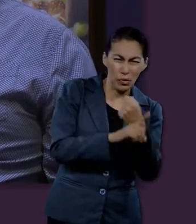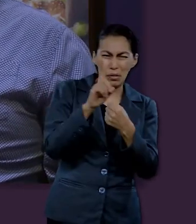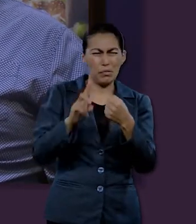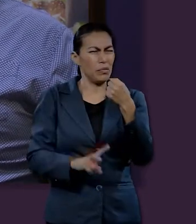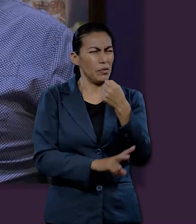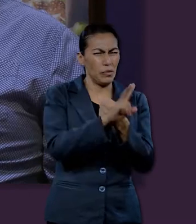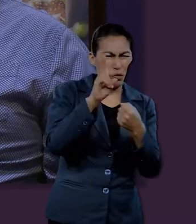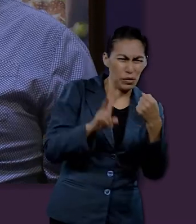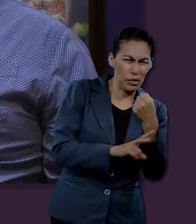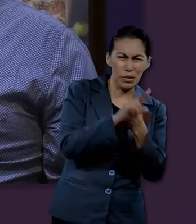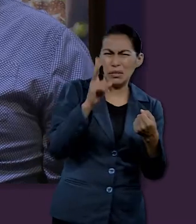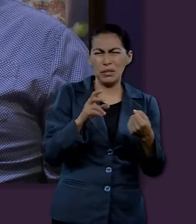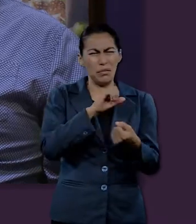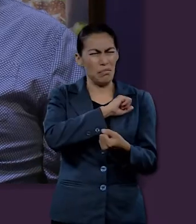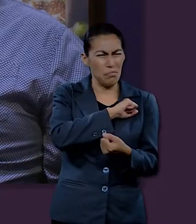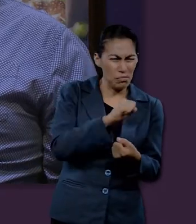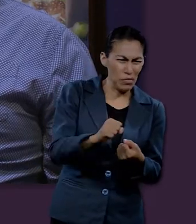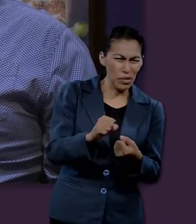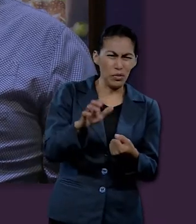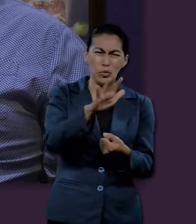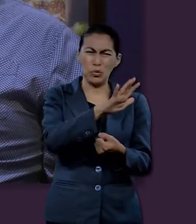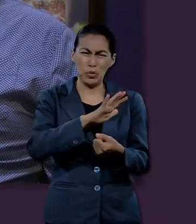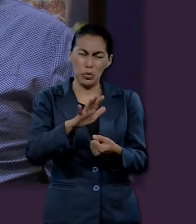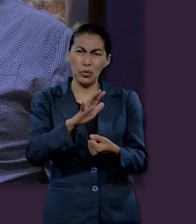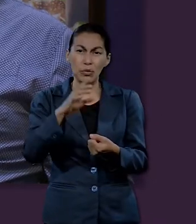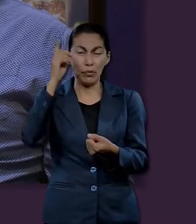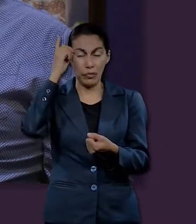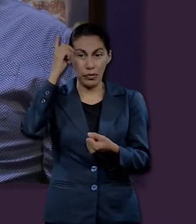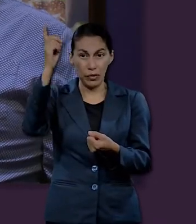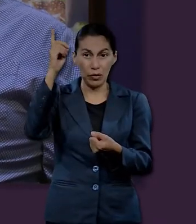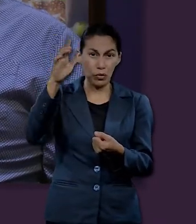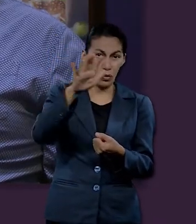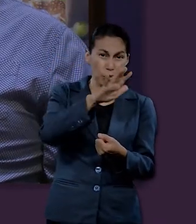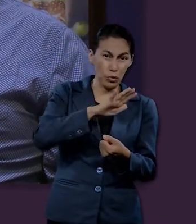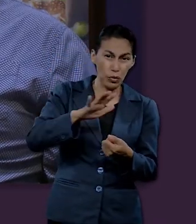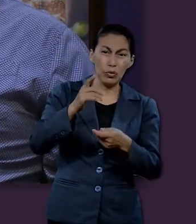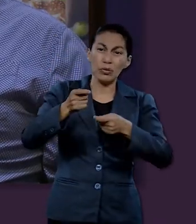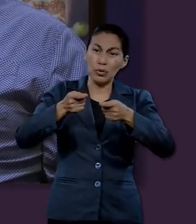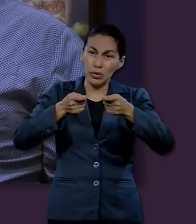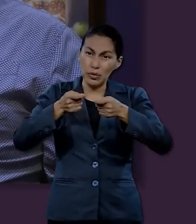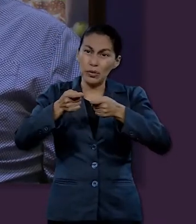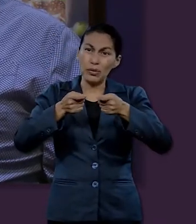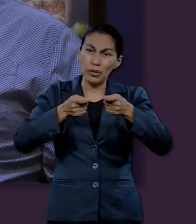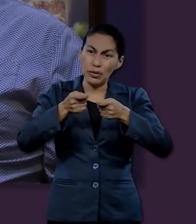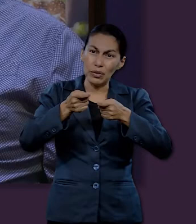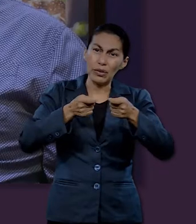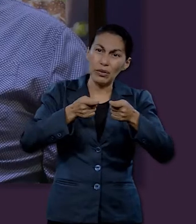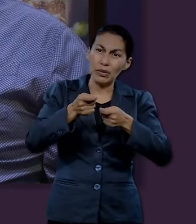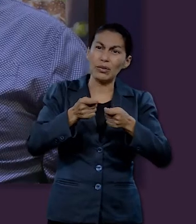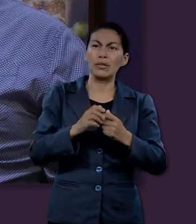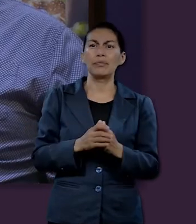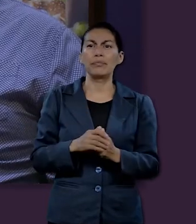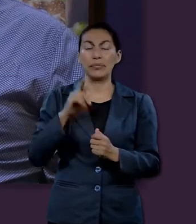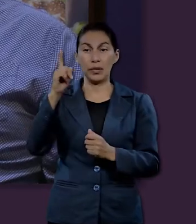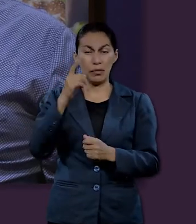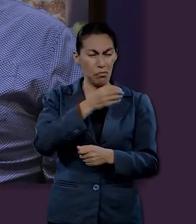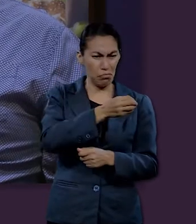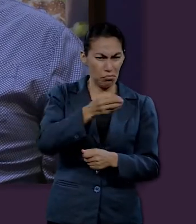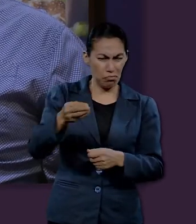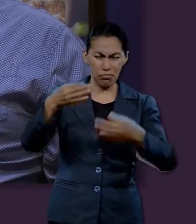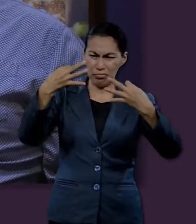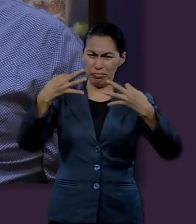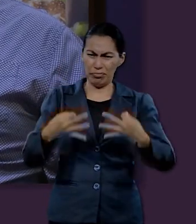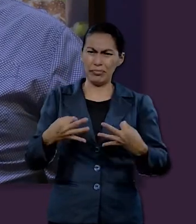difícil que esté la situación ahora, tenemos esa promesa de que Él va a venir y va a establecer un nuevo